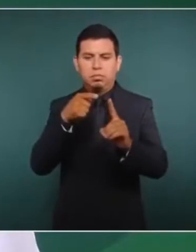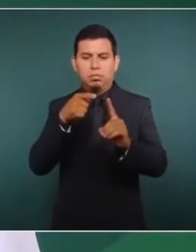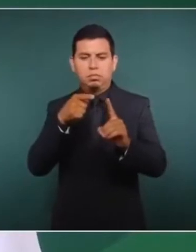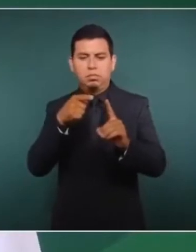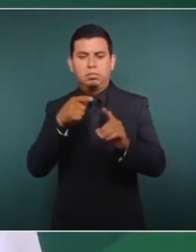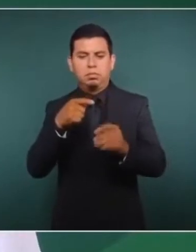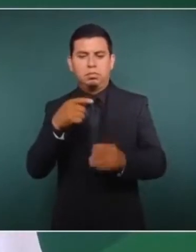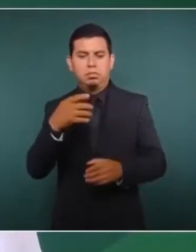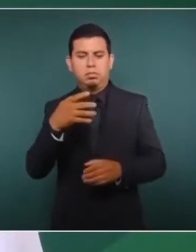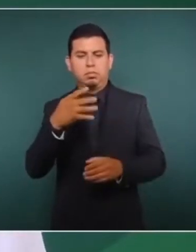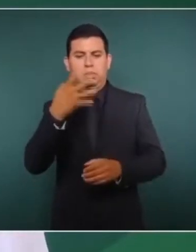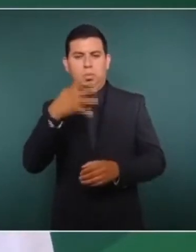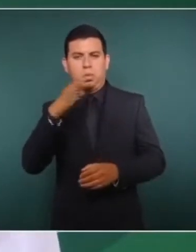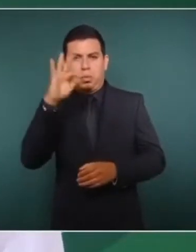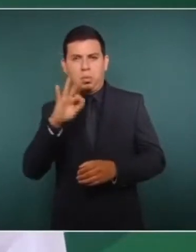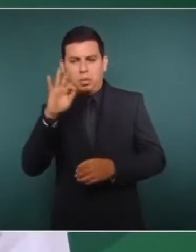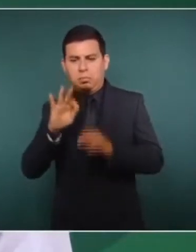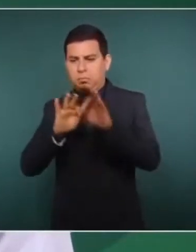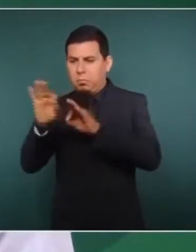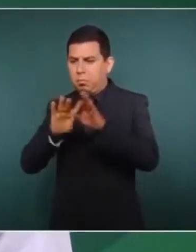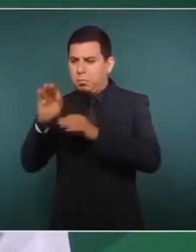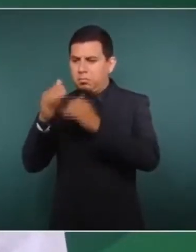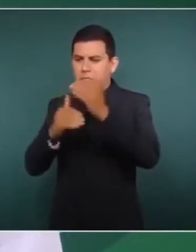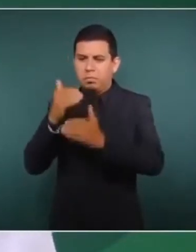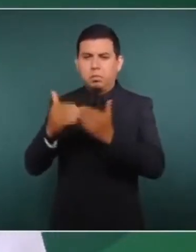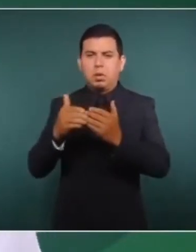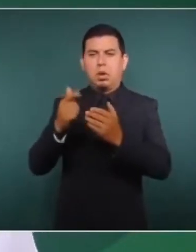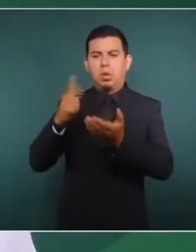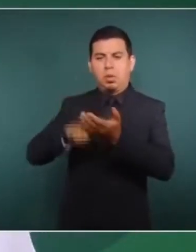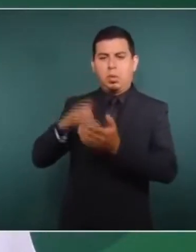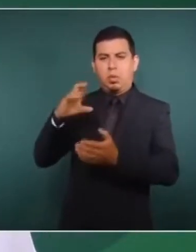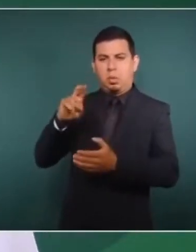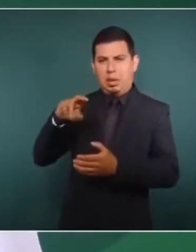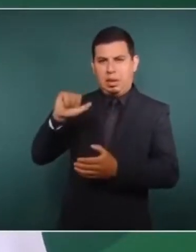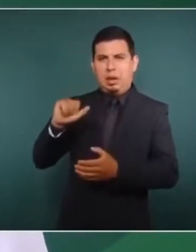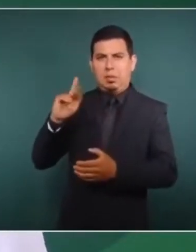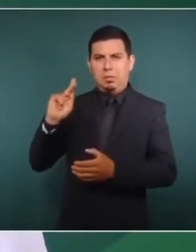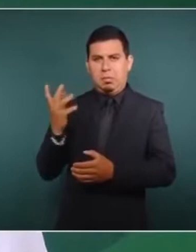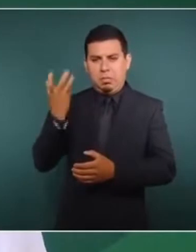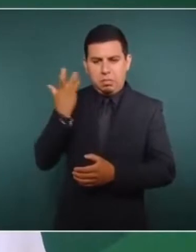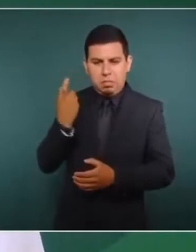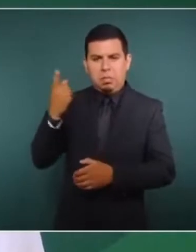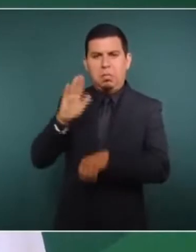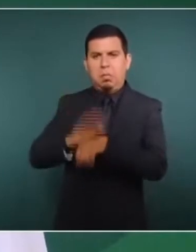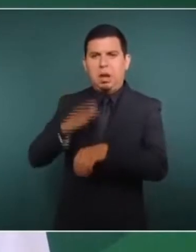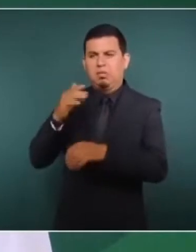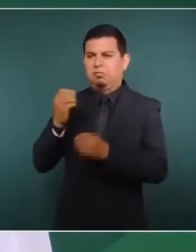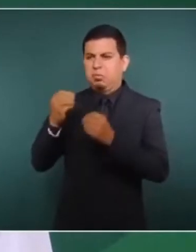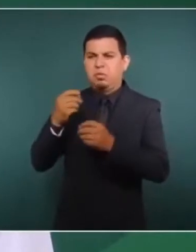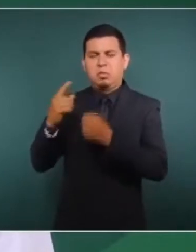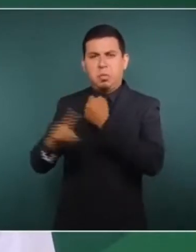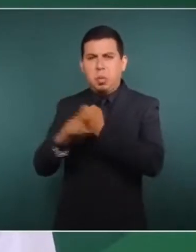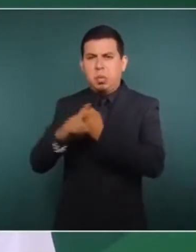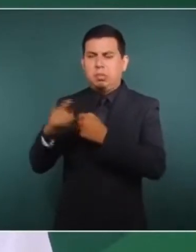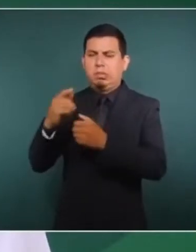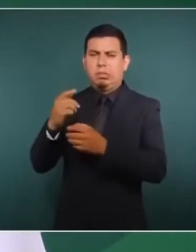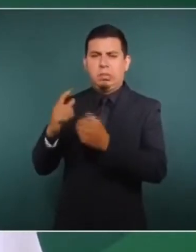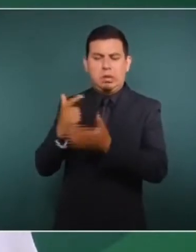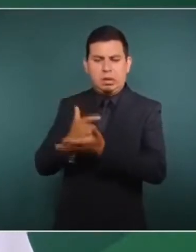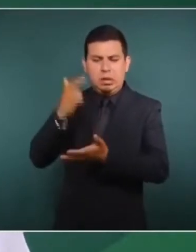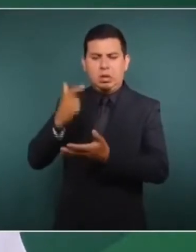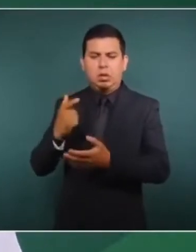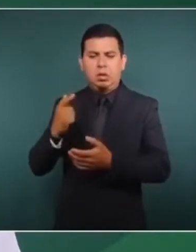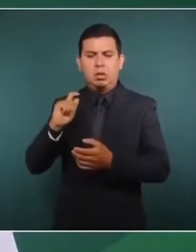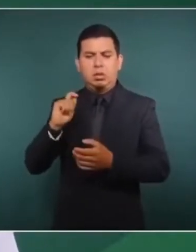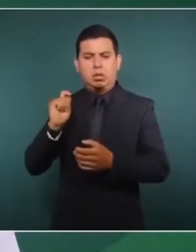el 14 por ciento. Y en La Cuenca, que era la región de más alto índice delictivo, en